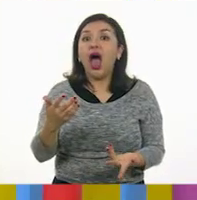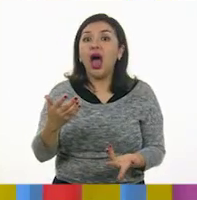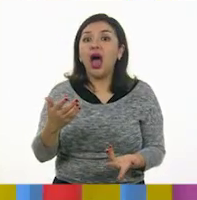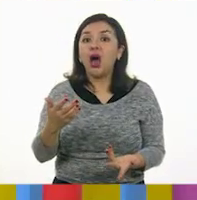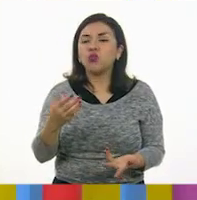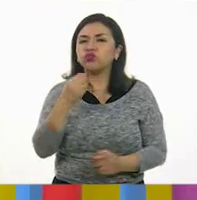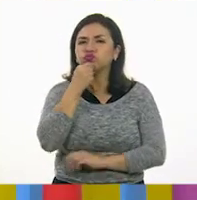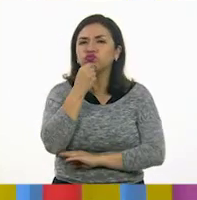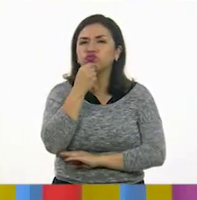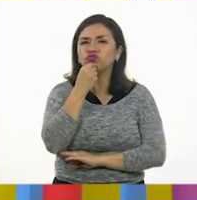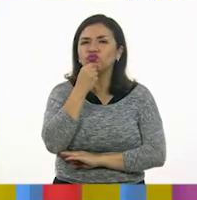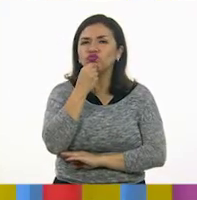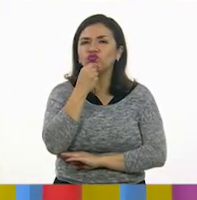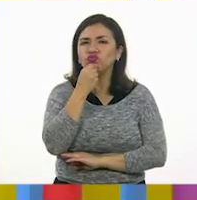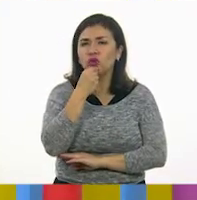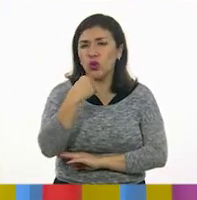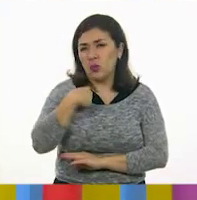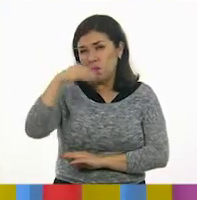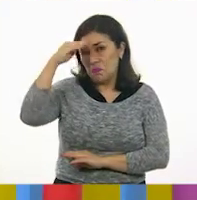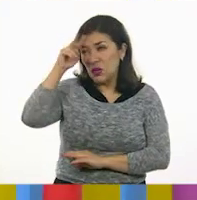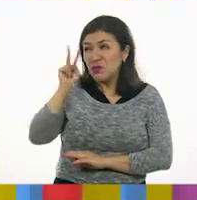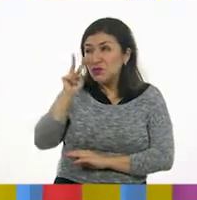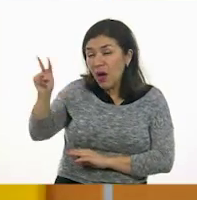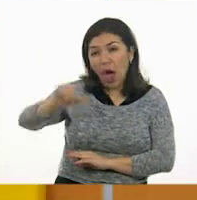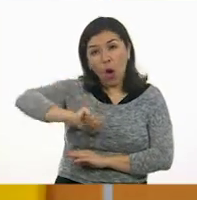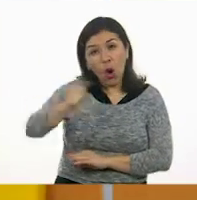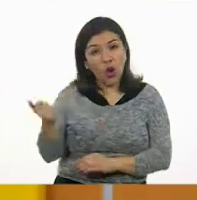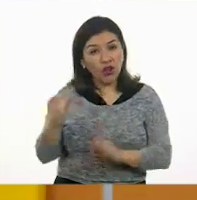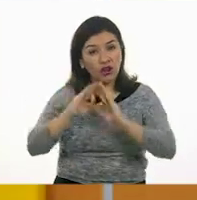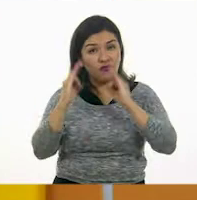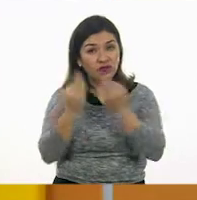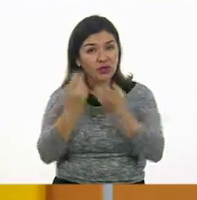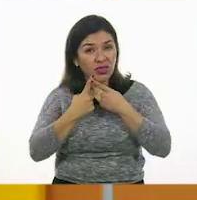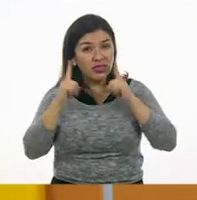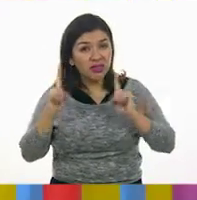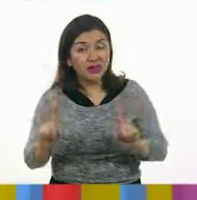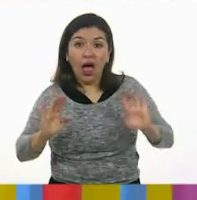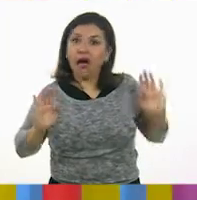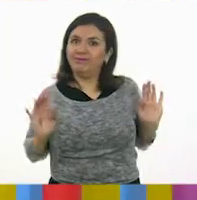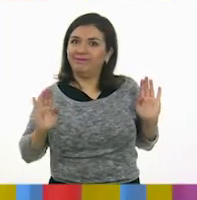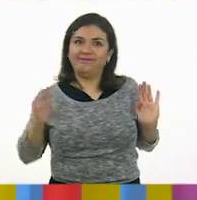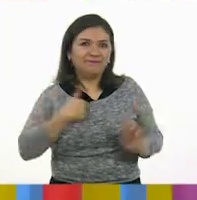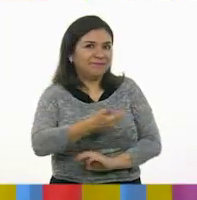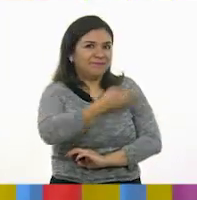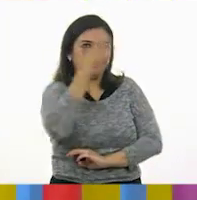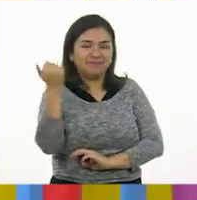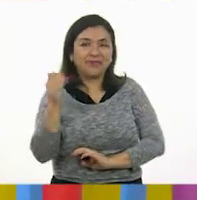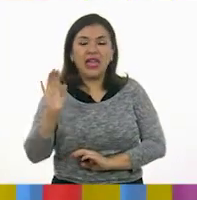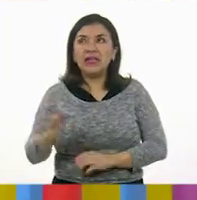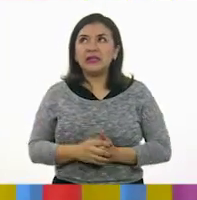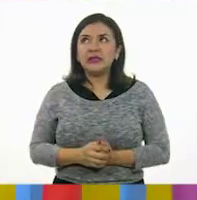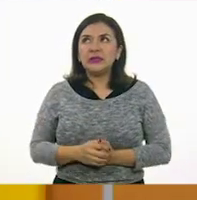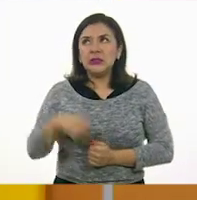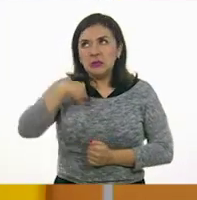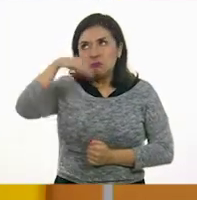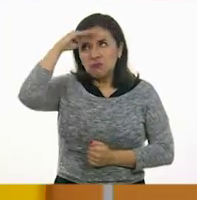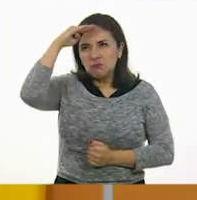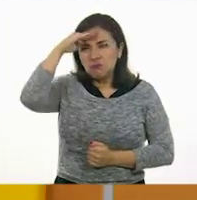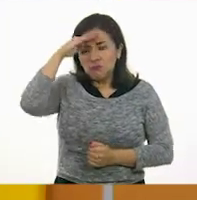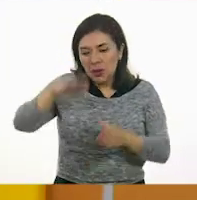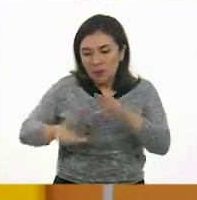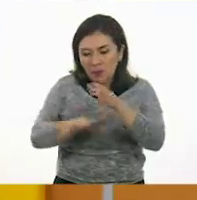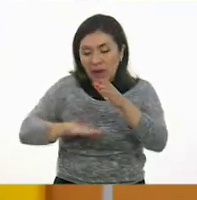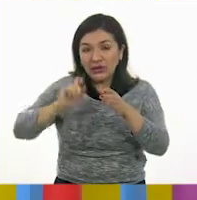repetir. No Entonces, yo creo que es otra figura. No sé. A ver, ¿su base es un cuadrado? No.